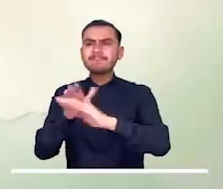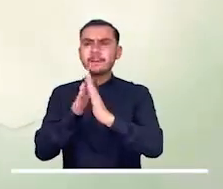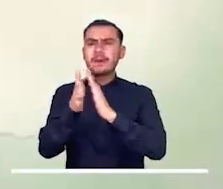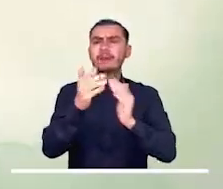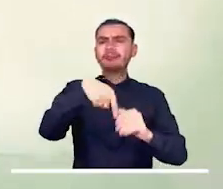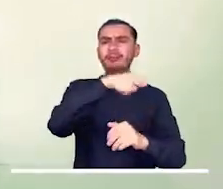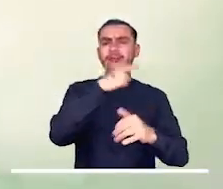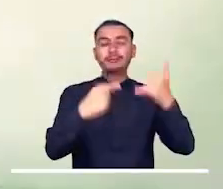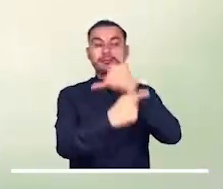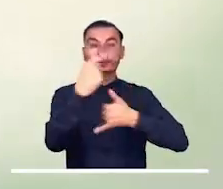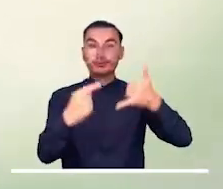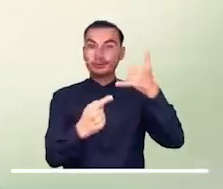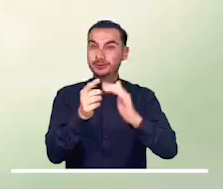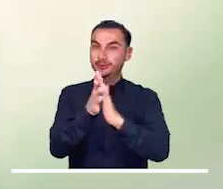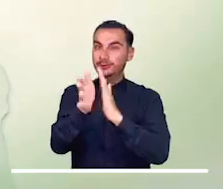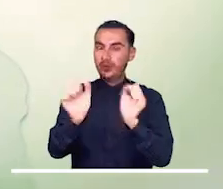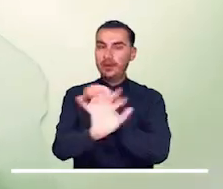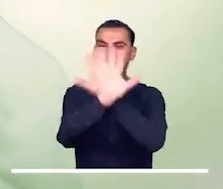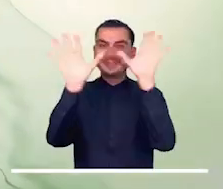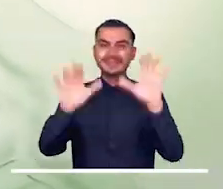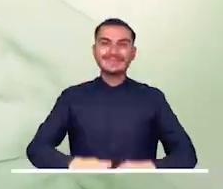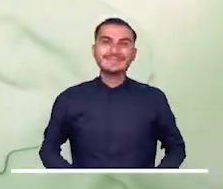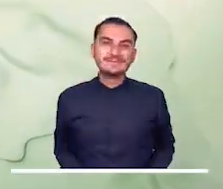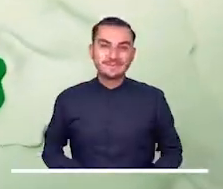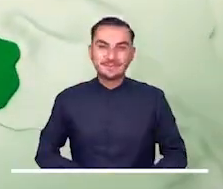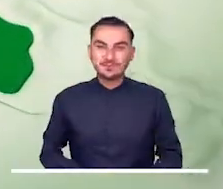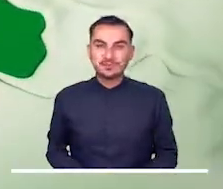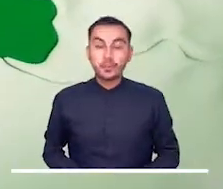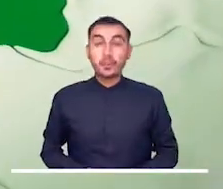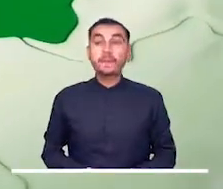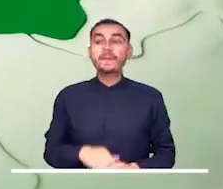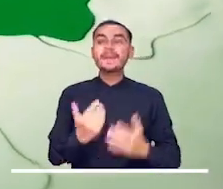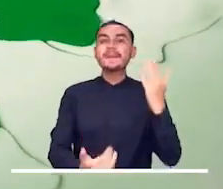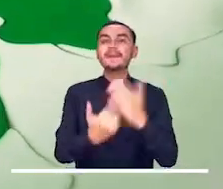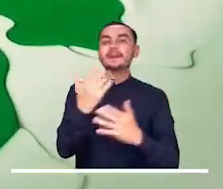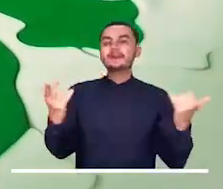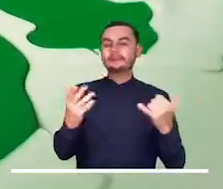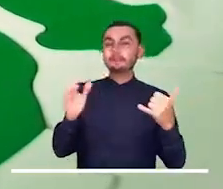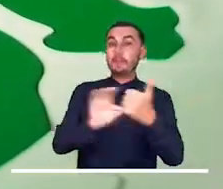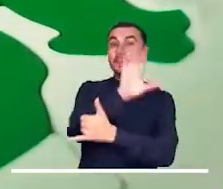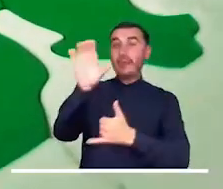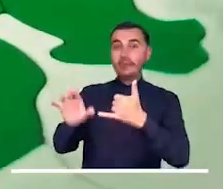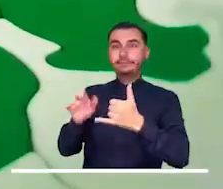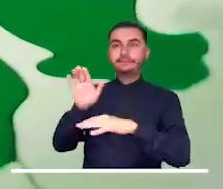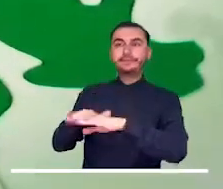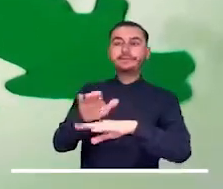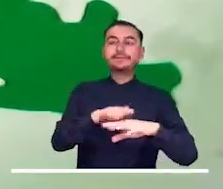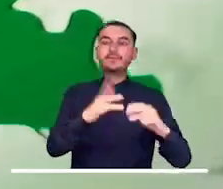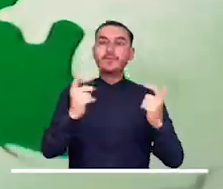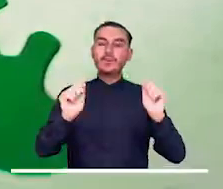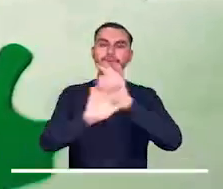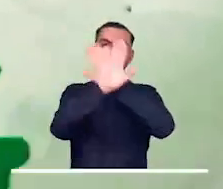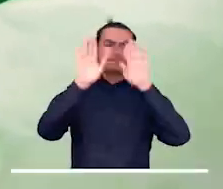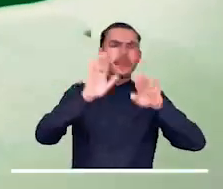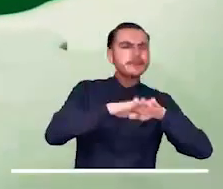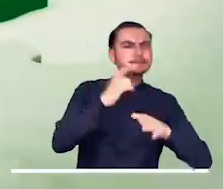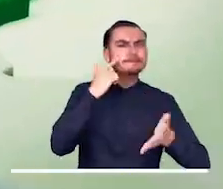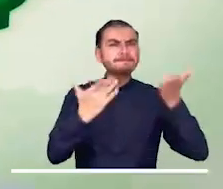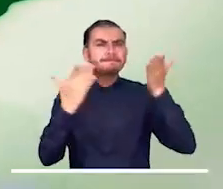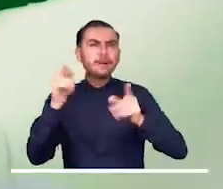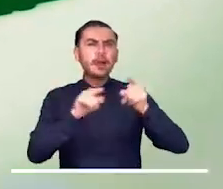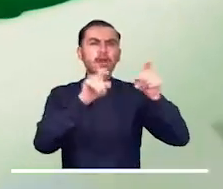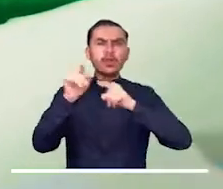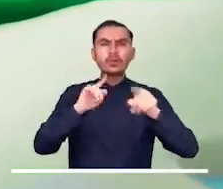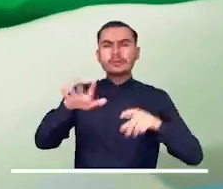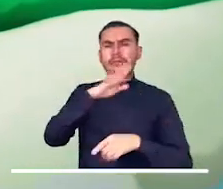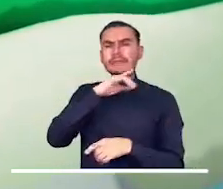parte de la región Caribe, el miércoles inicia con un cielo marcadamente encapotado, por lo cual no se descartan lluvias